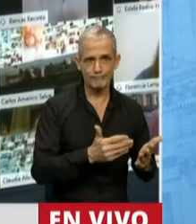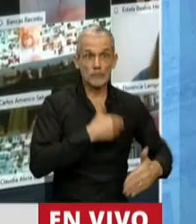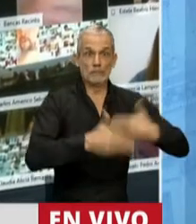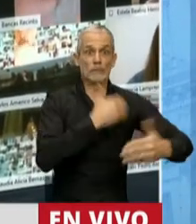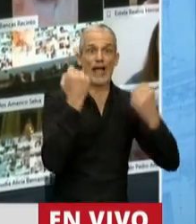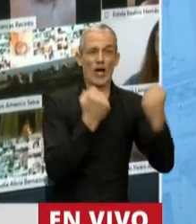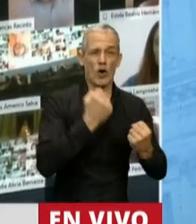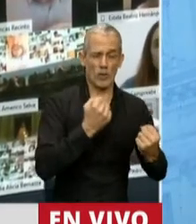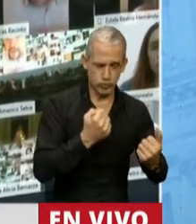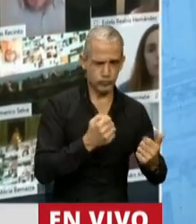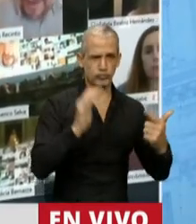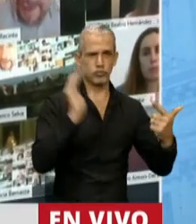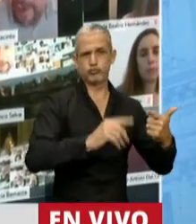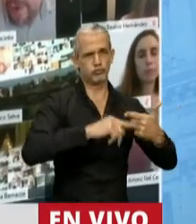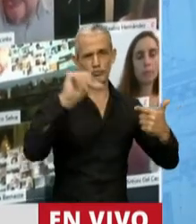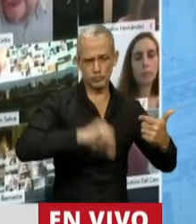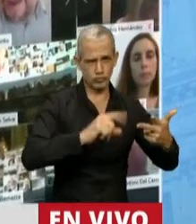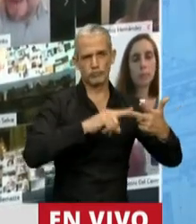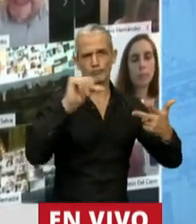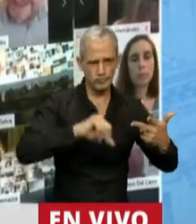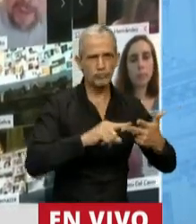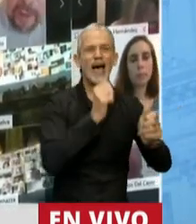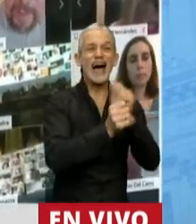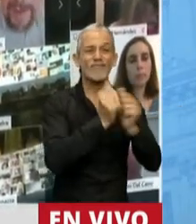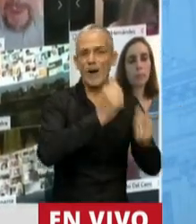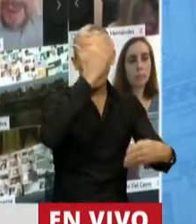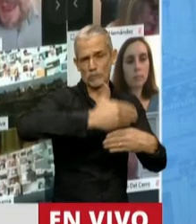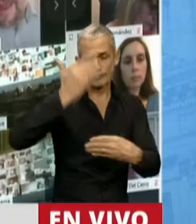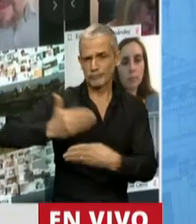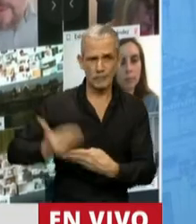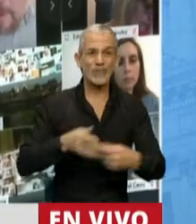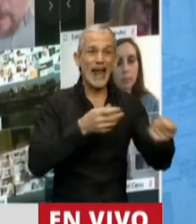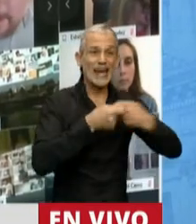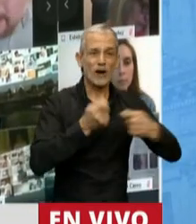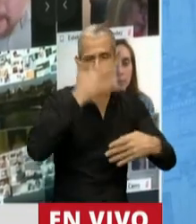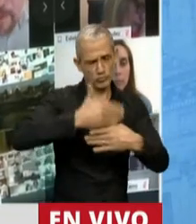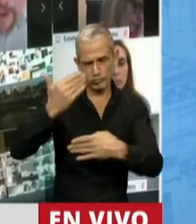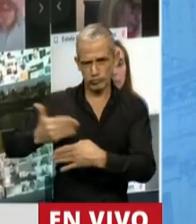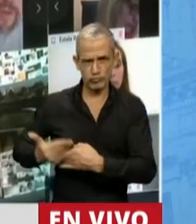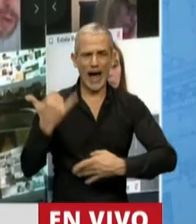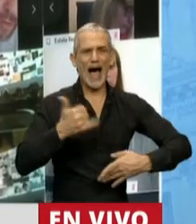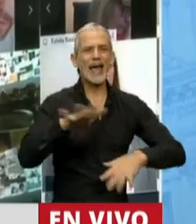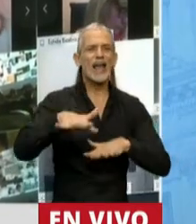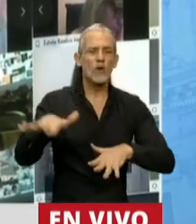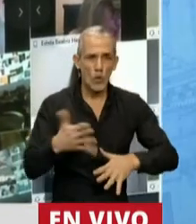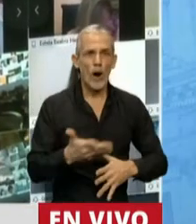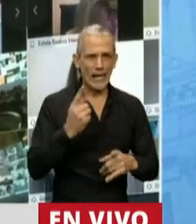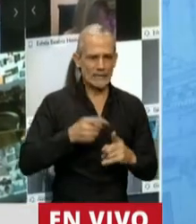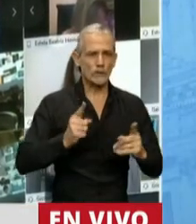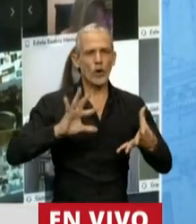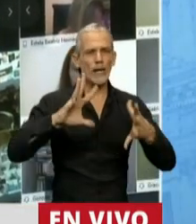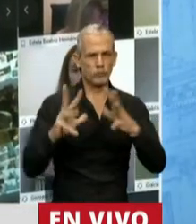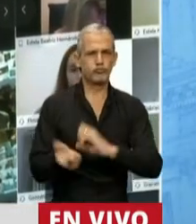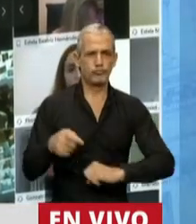actividad económica, la logística se vio entorpecida, muchas fábricas debieron cerrar, muchos negocios debieron cerrar, hay zonas todavía muy afectadas en la Argentina.